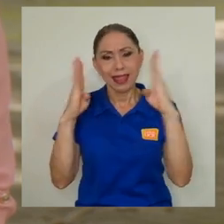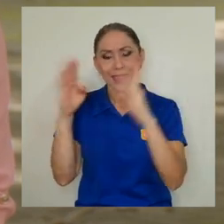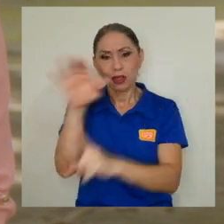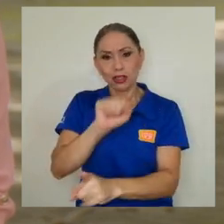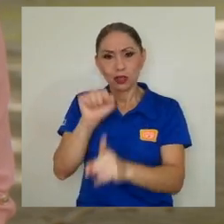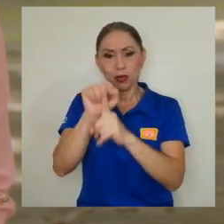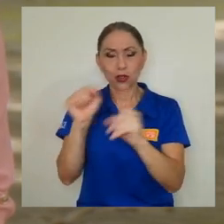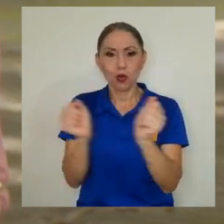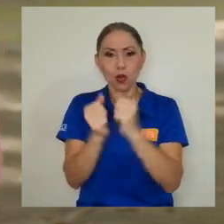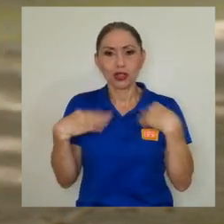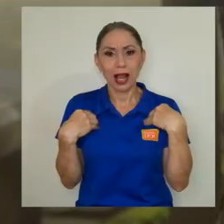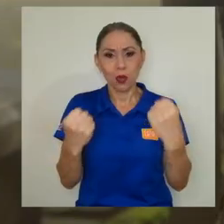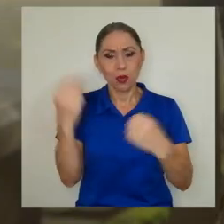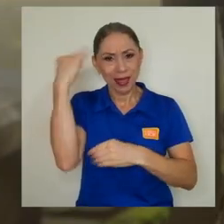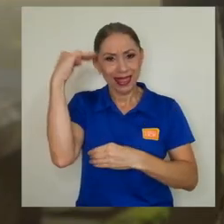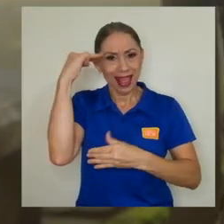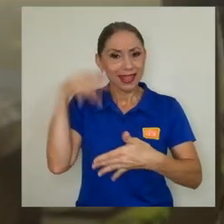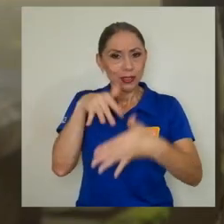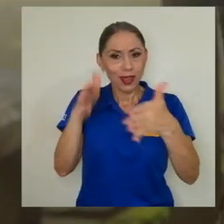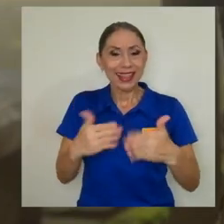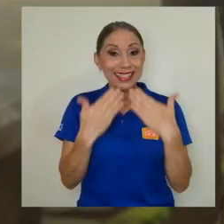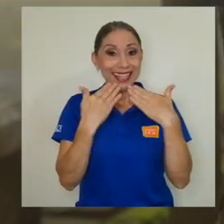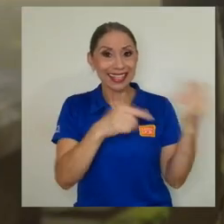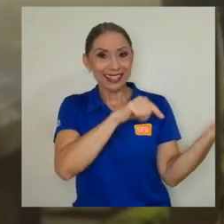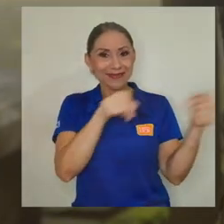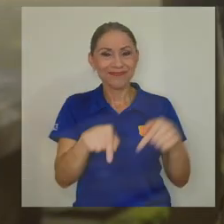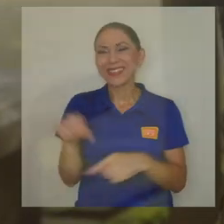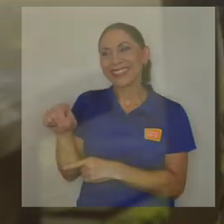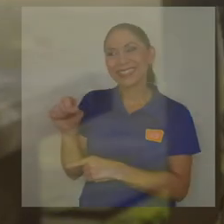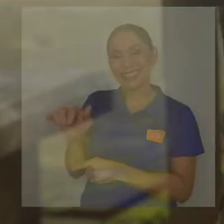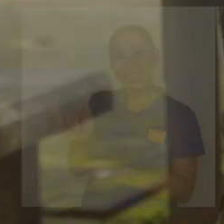la salud mental de nuestros estudiantes. Muchas gracias por habernos acompañado. Así sea, muchas gracias a ustedes. Gracias.